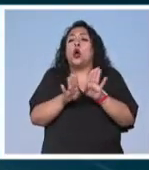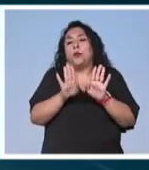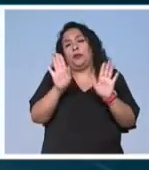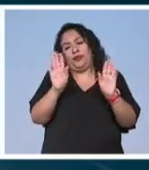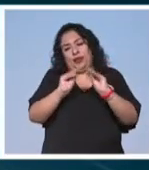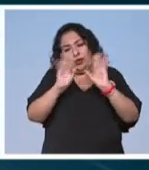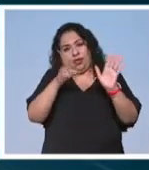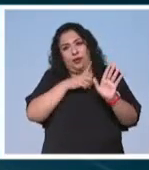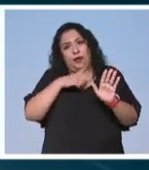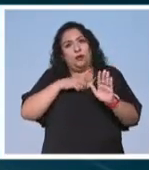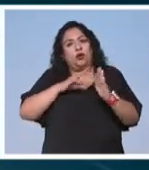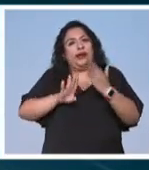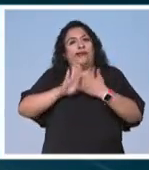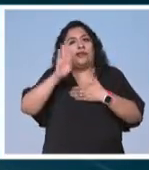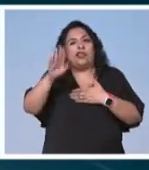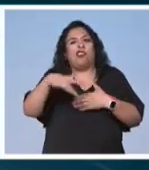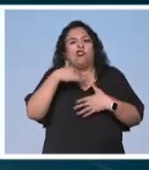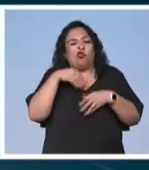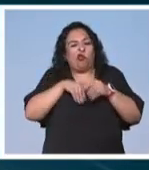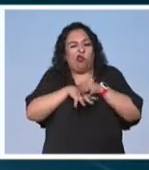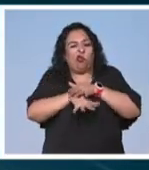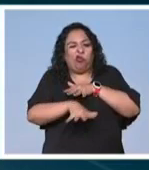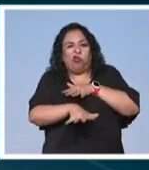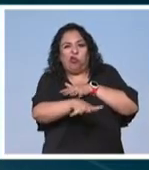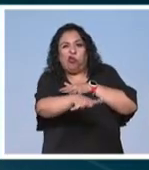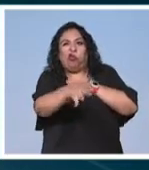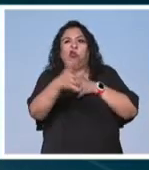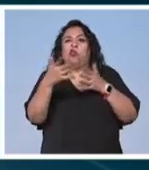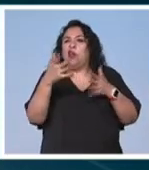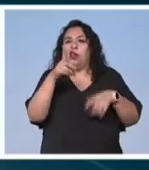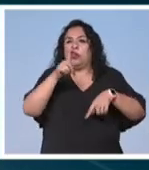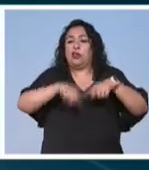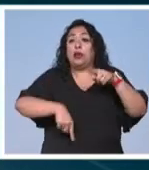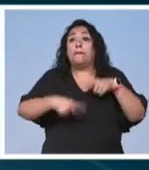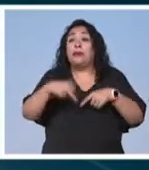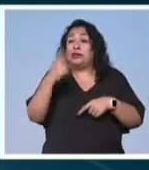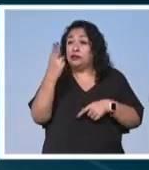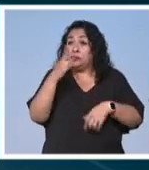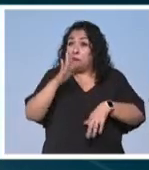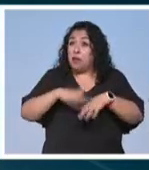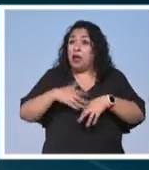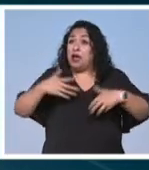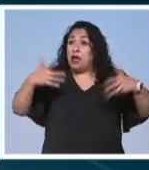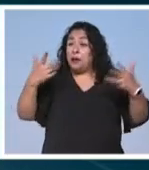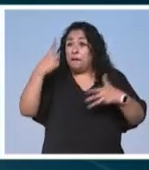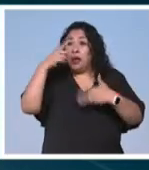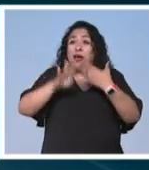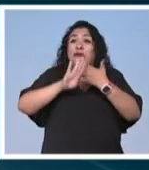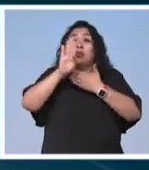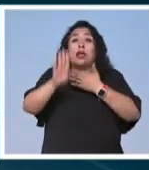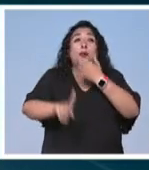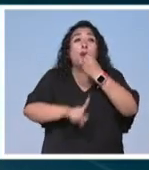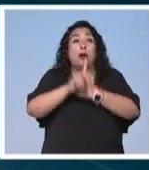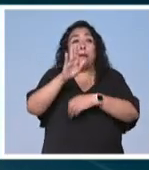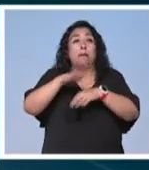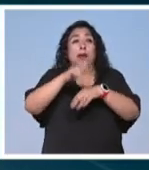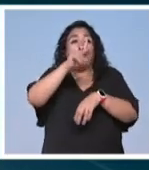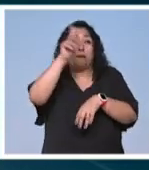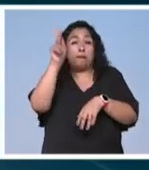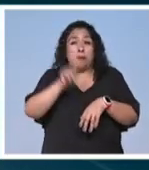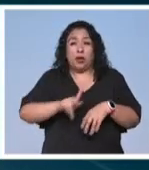obvio es evitando la llegada de residuos a las lagunas por la superficie o el subsuelo pero se requiere de más acciones para evitar que el problema crezca